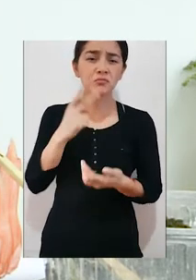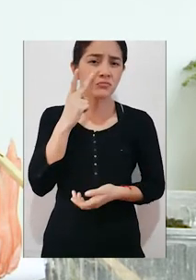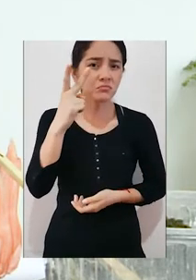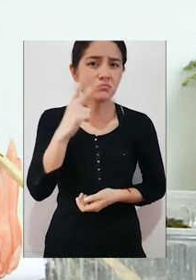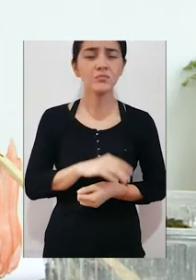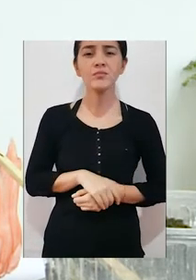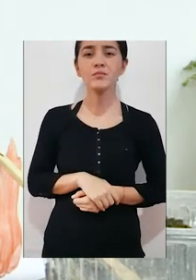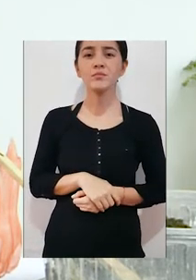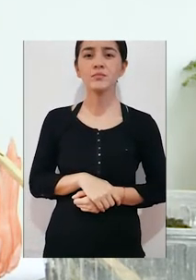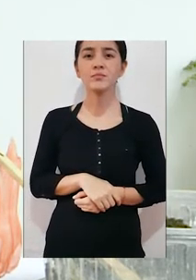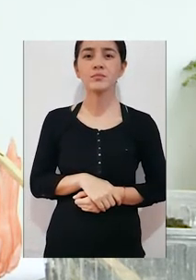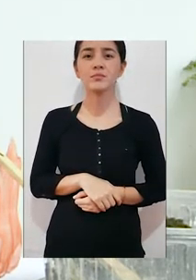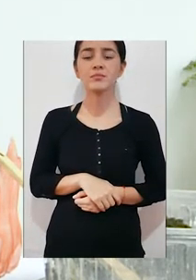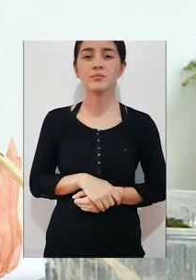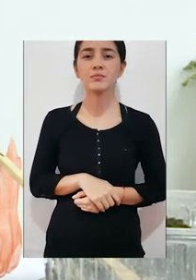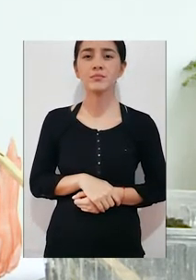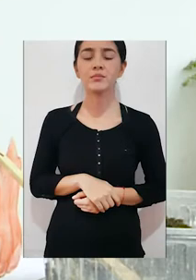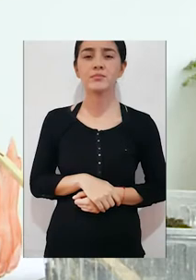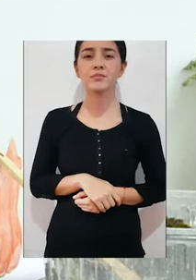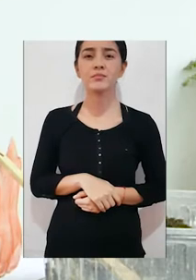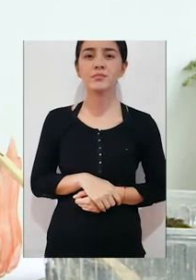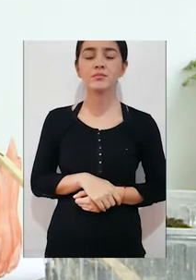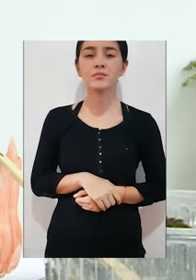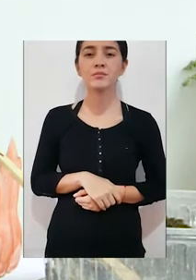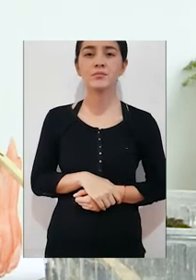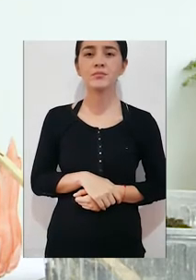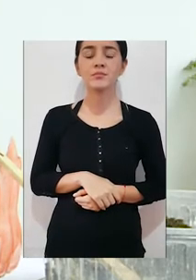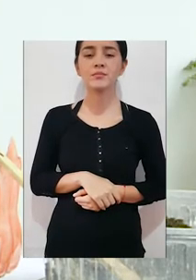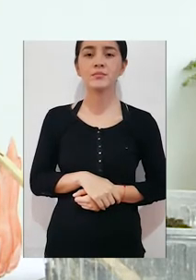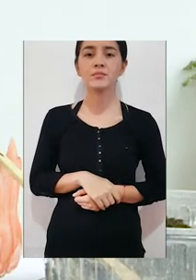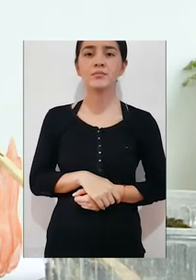cortar, y que caiga junto con la pulpa.